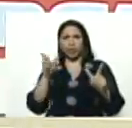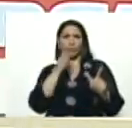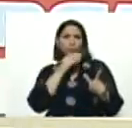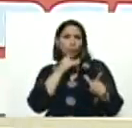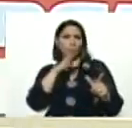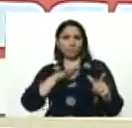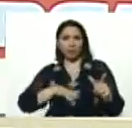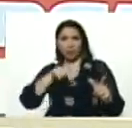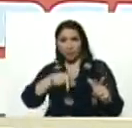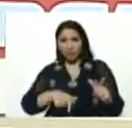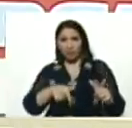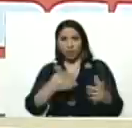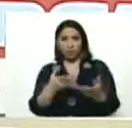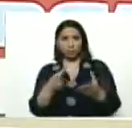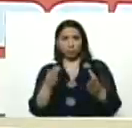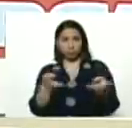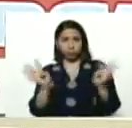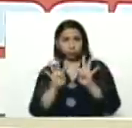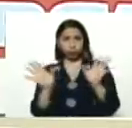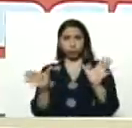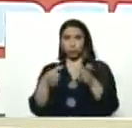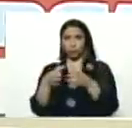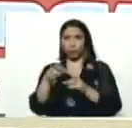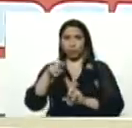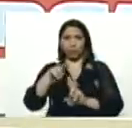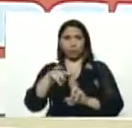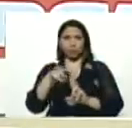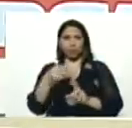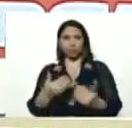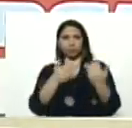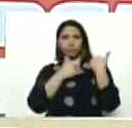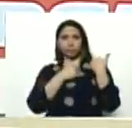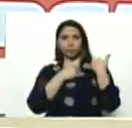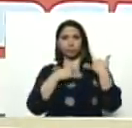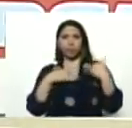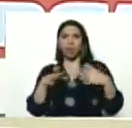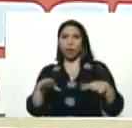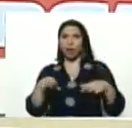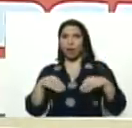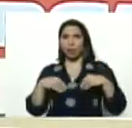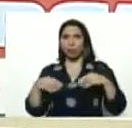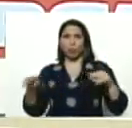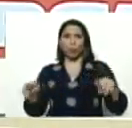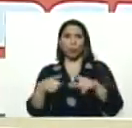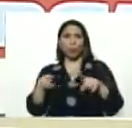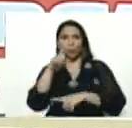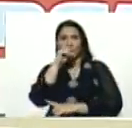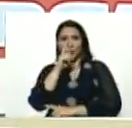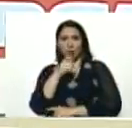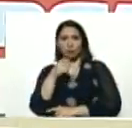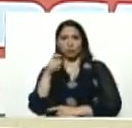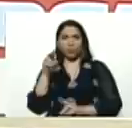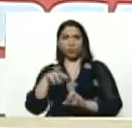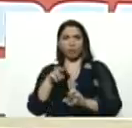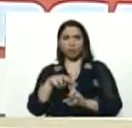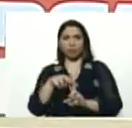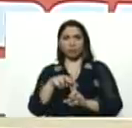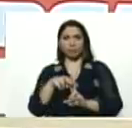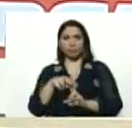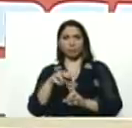allá, por, por, por Táchira, cumpliendo sus funciones, y lo agarró al cumpleaños por allá, camarada Omar Prieto,